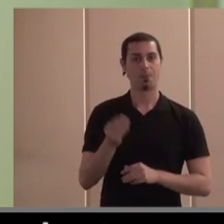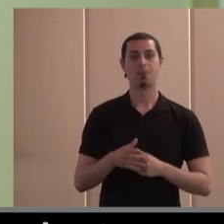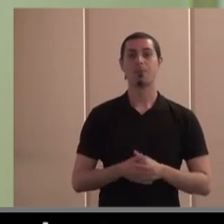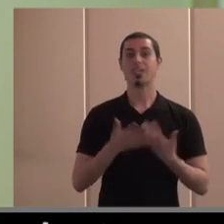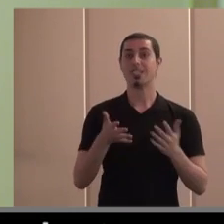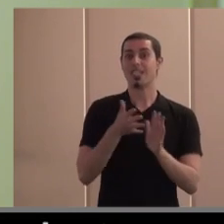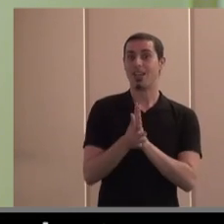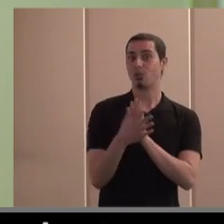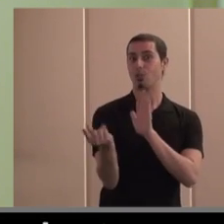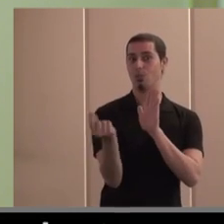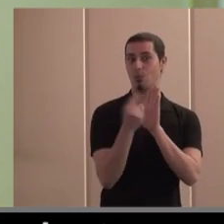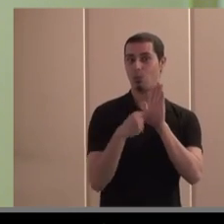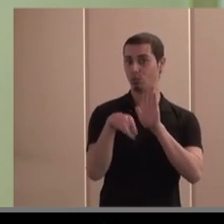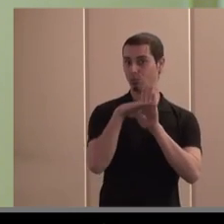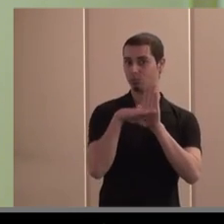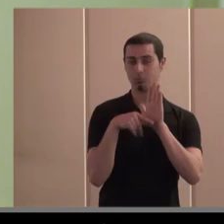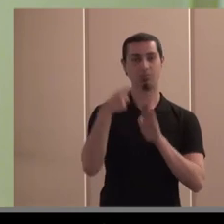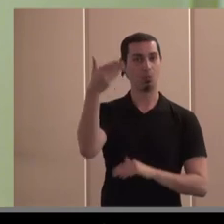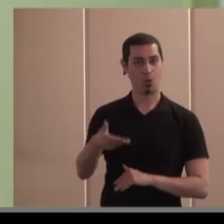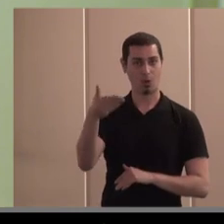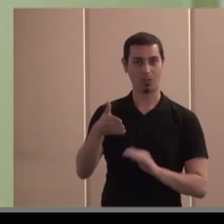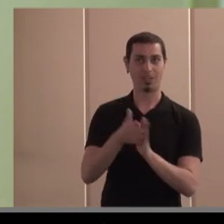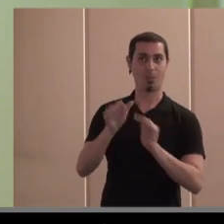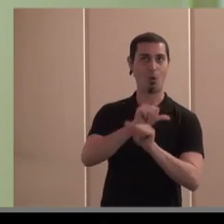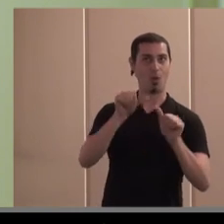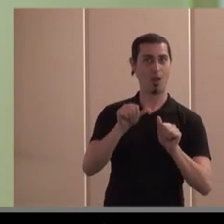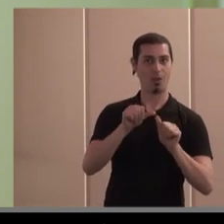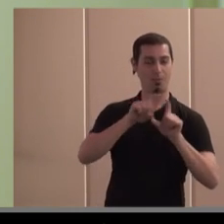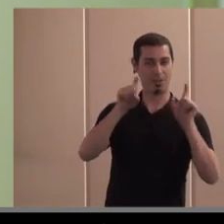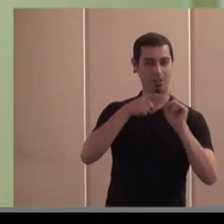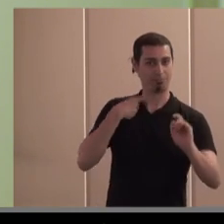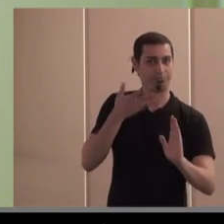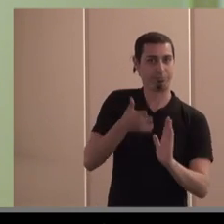¿De acuerdo? Entonces, estos son parámetros importantes que definen a este modelo empresarial.